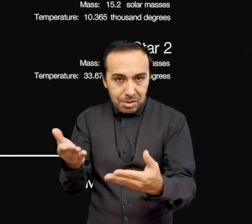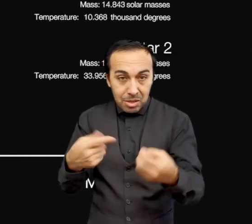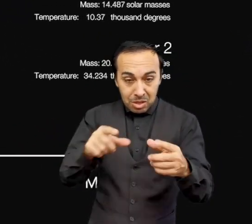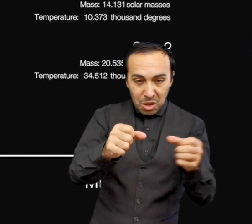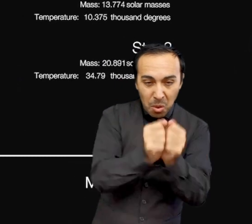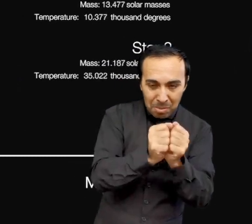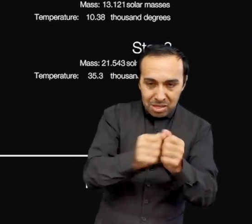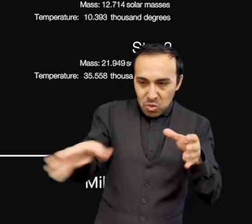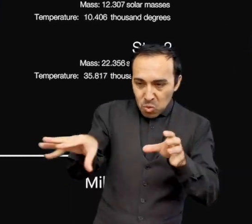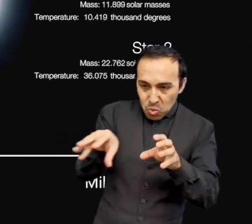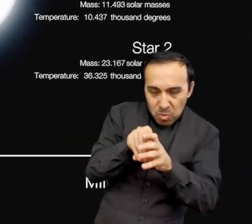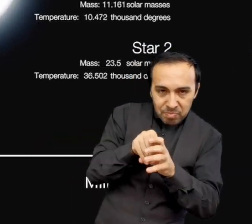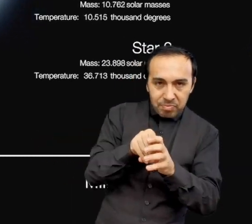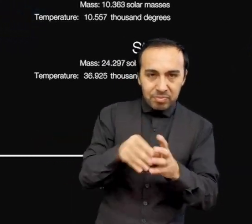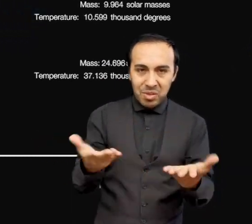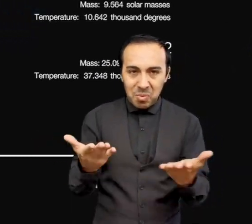compañera.